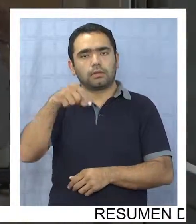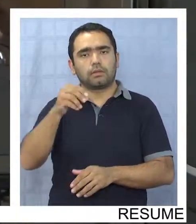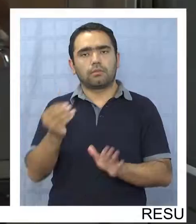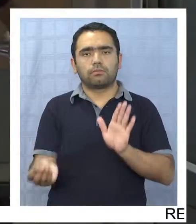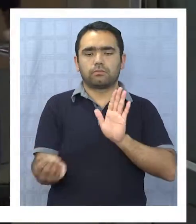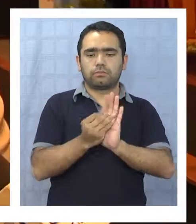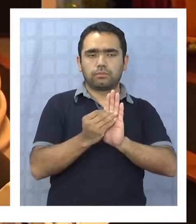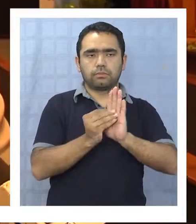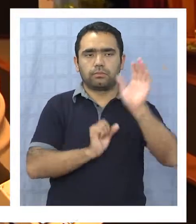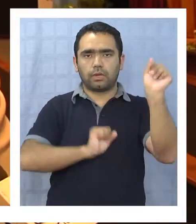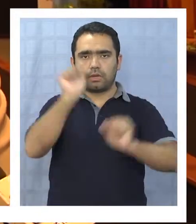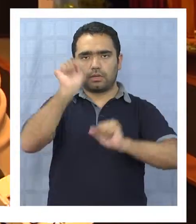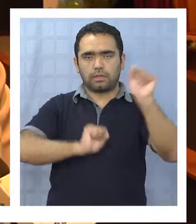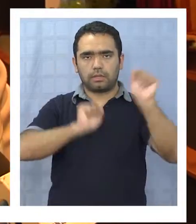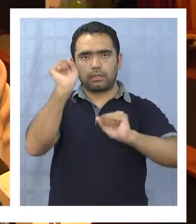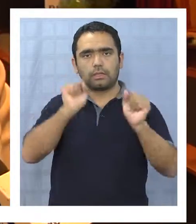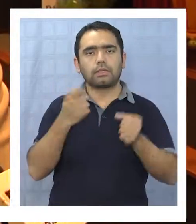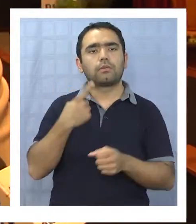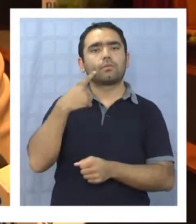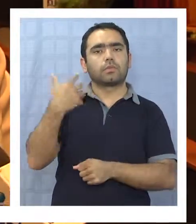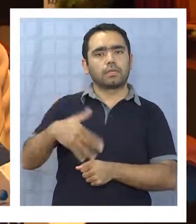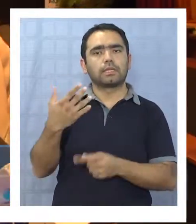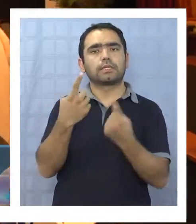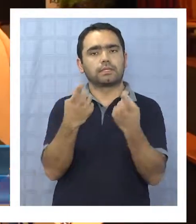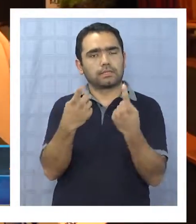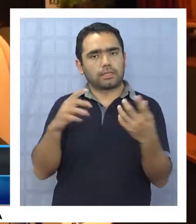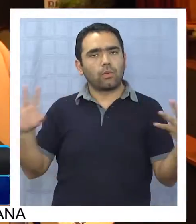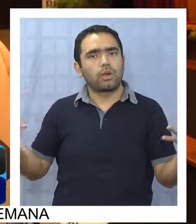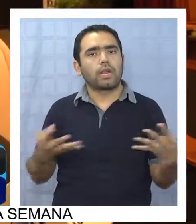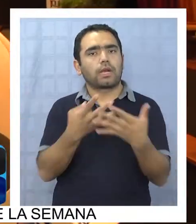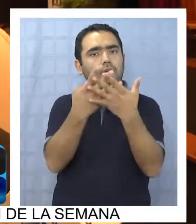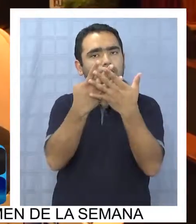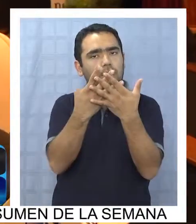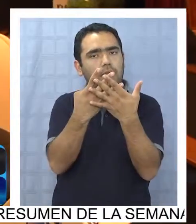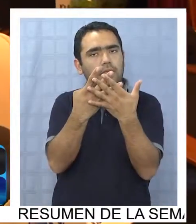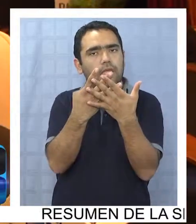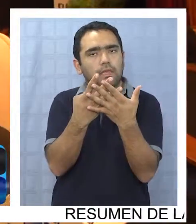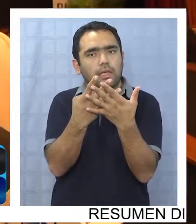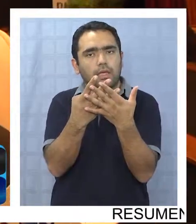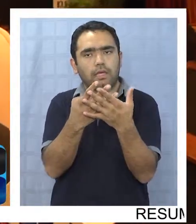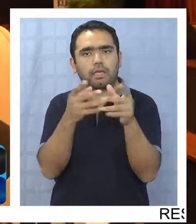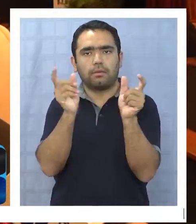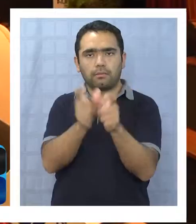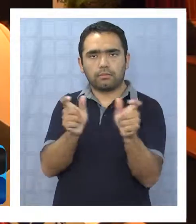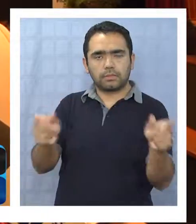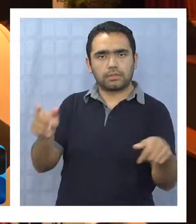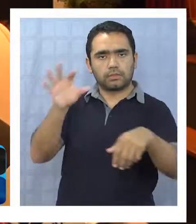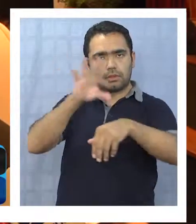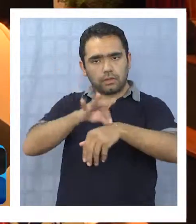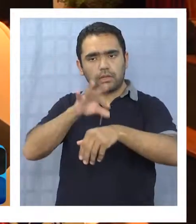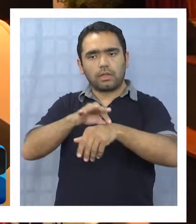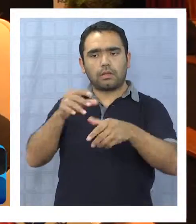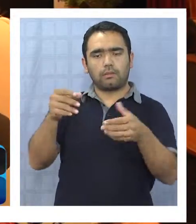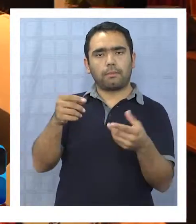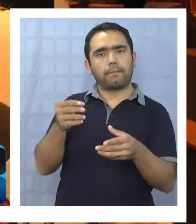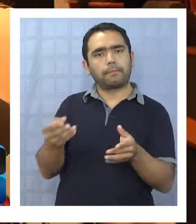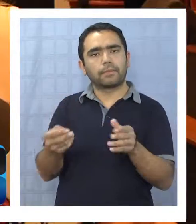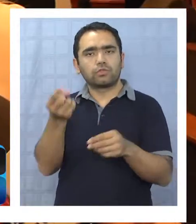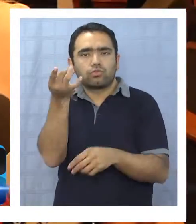servicio el desarrollo de una red oncológica, que es algo más que solo la generación de un centro